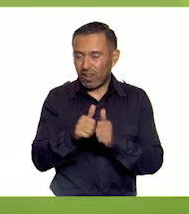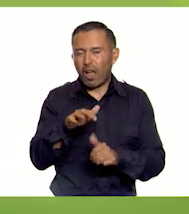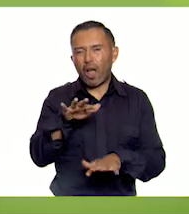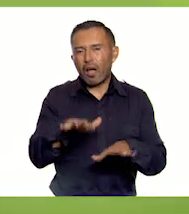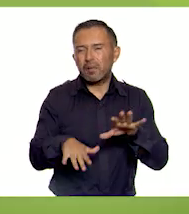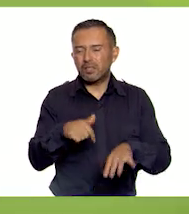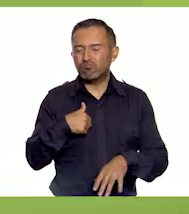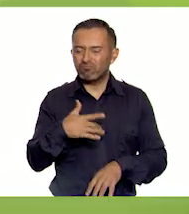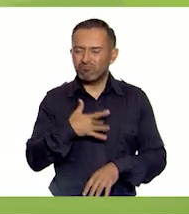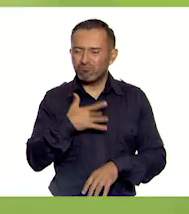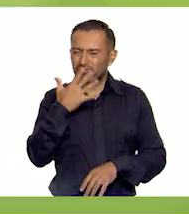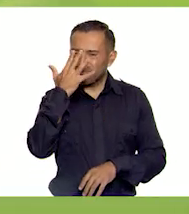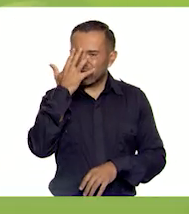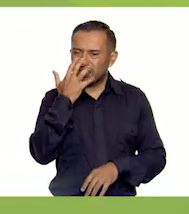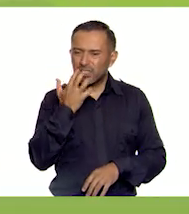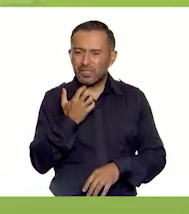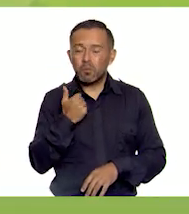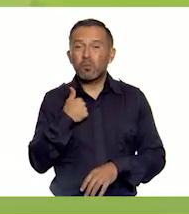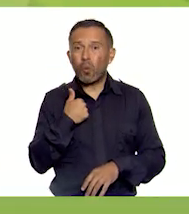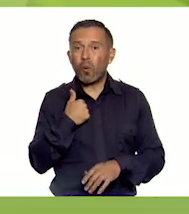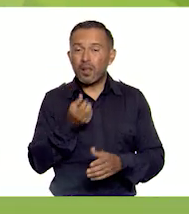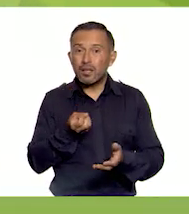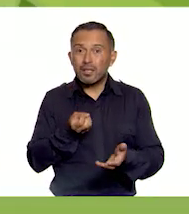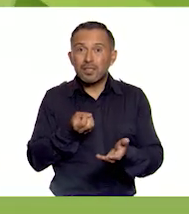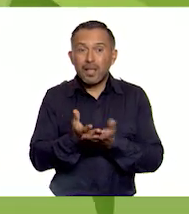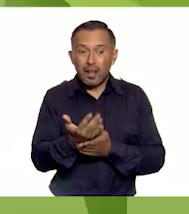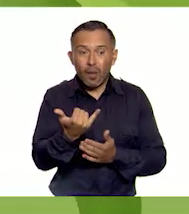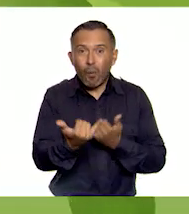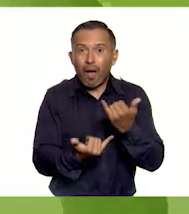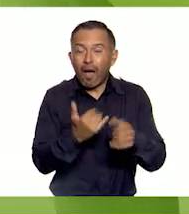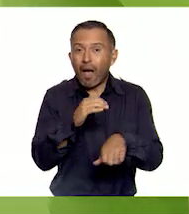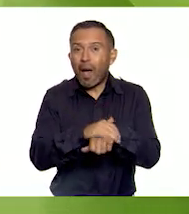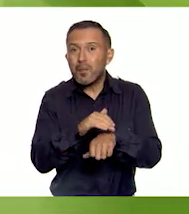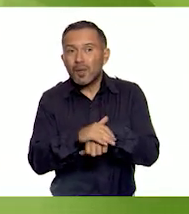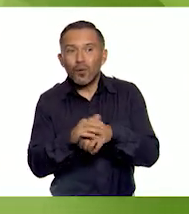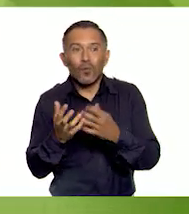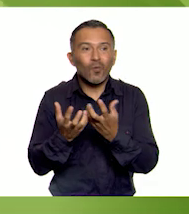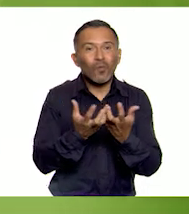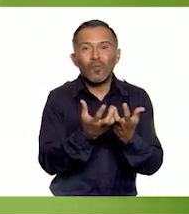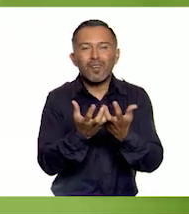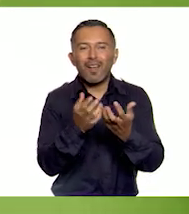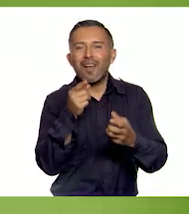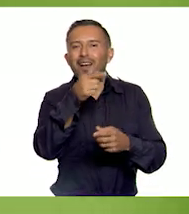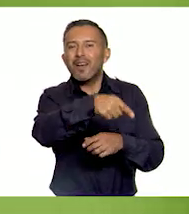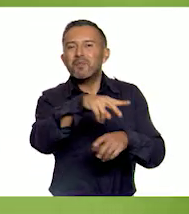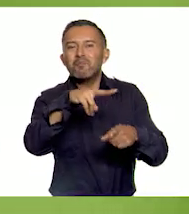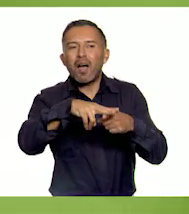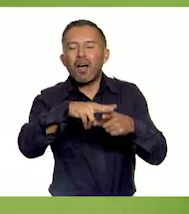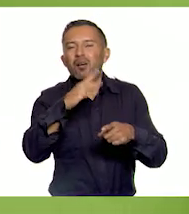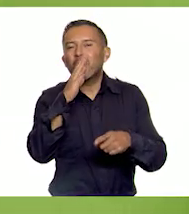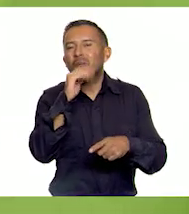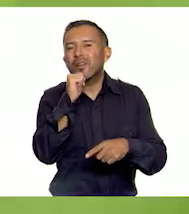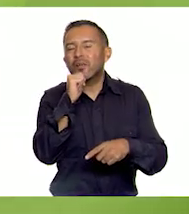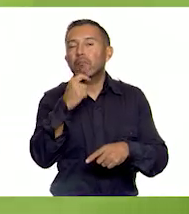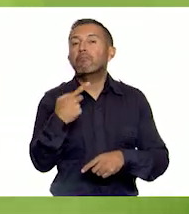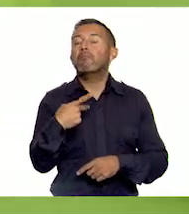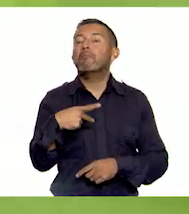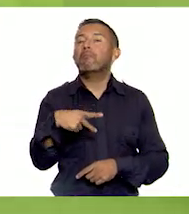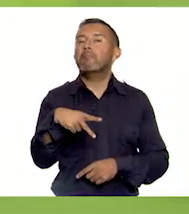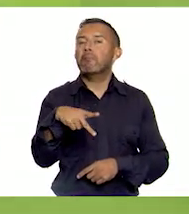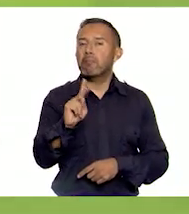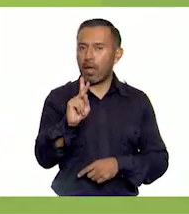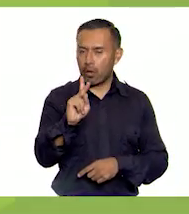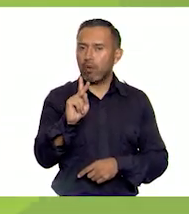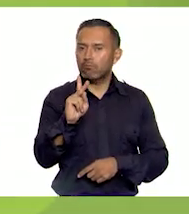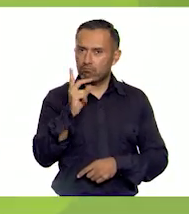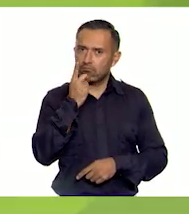triste porque no puedo salir a jugar con mis amigos en el parque. Sin embargo, debo decir que también a veces he